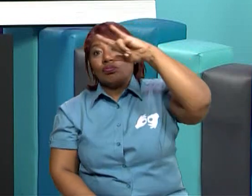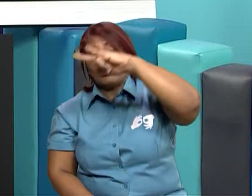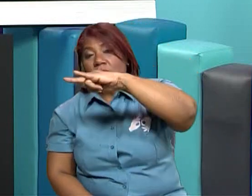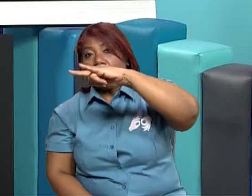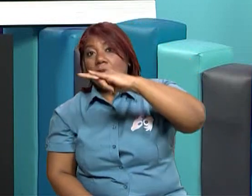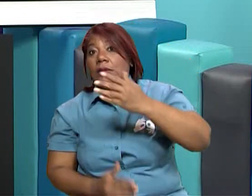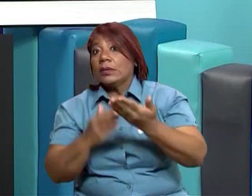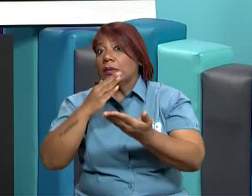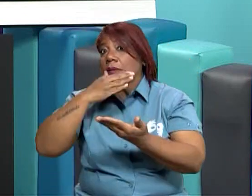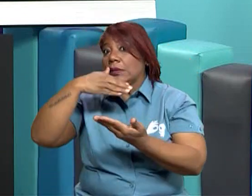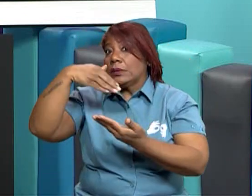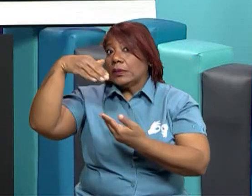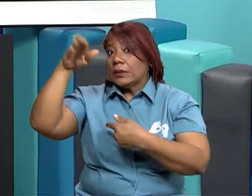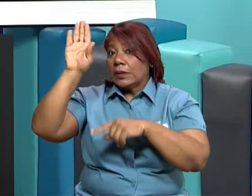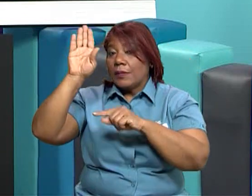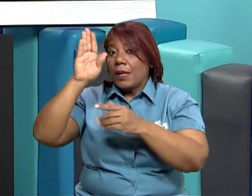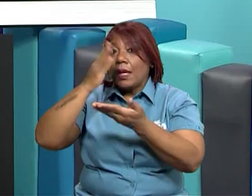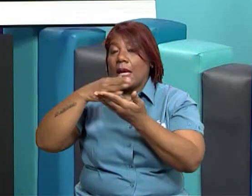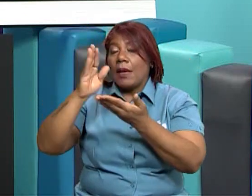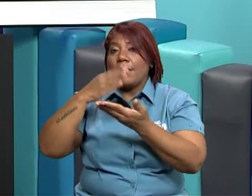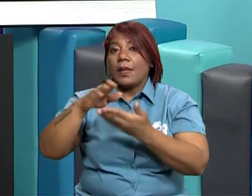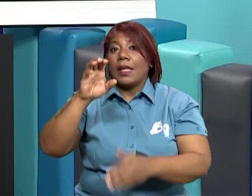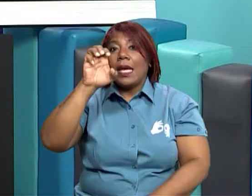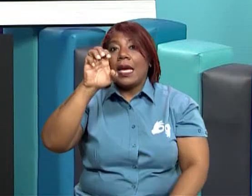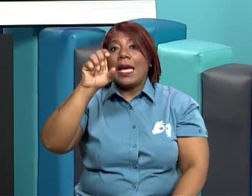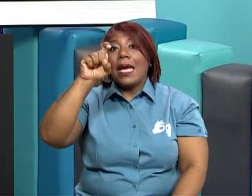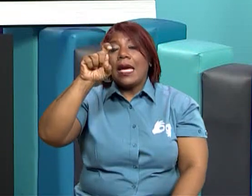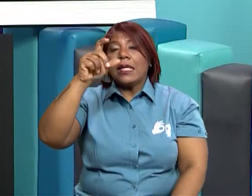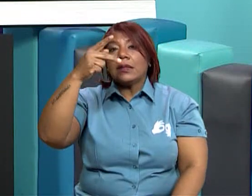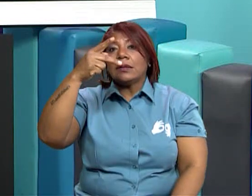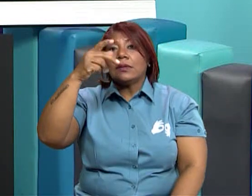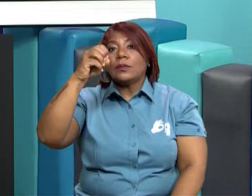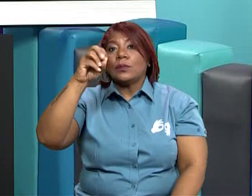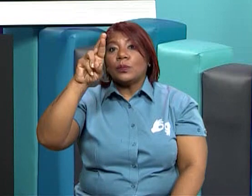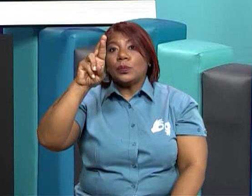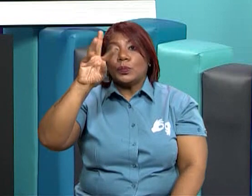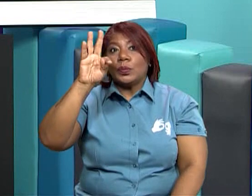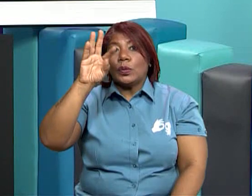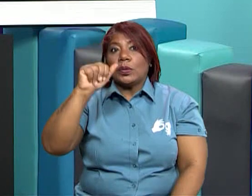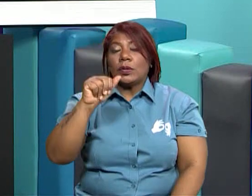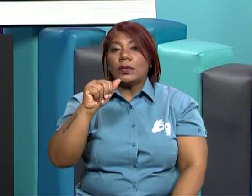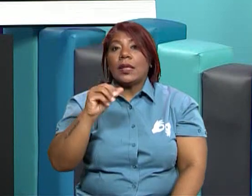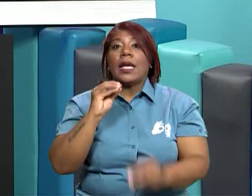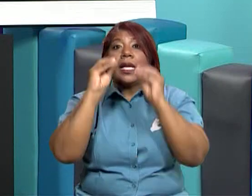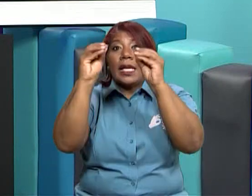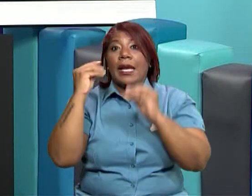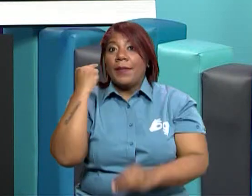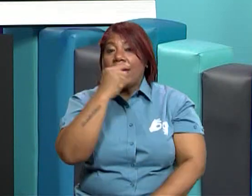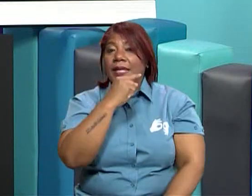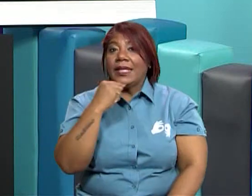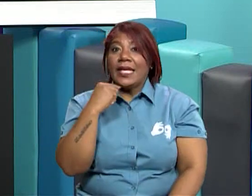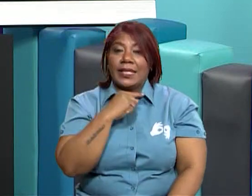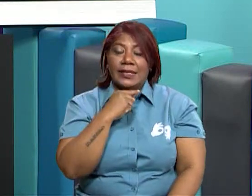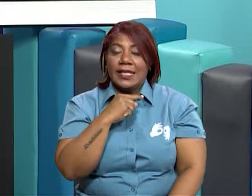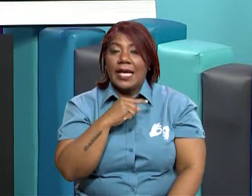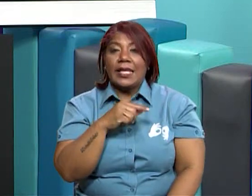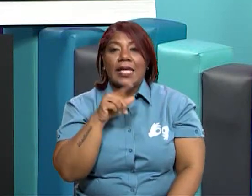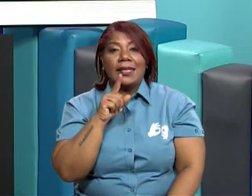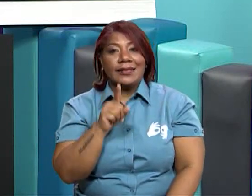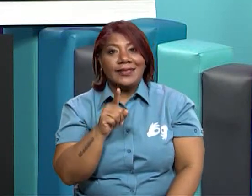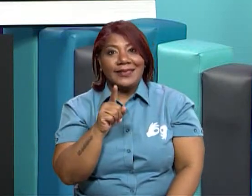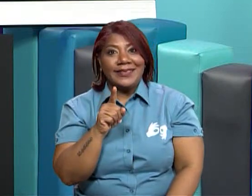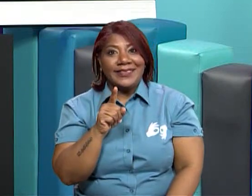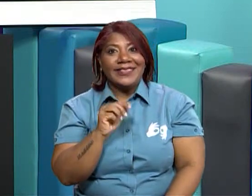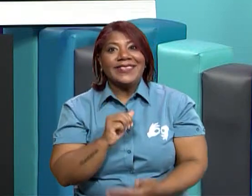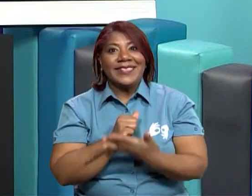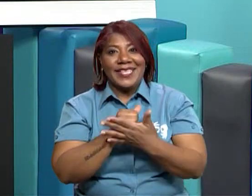Entonces, ya que te dije dos, busca otros que no sean esos mismos y colócalos en tu